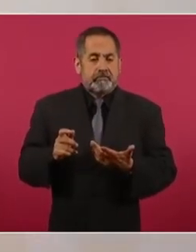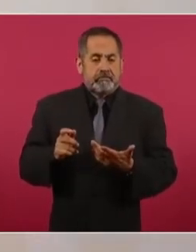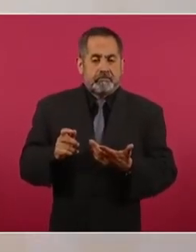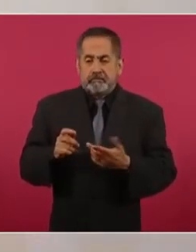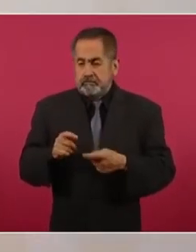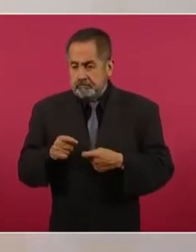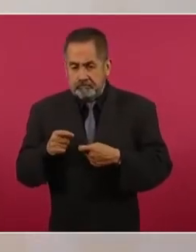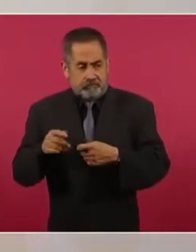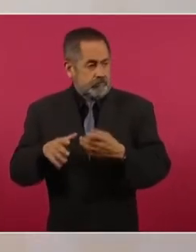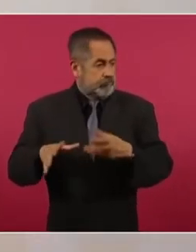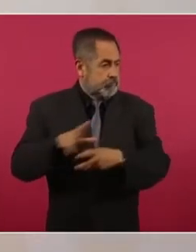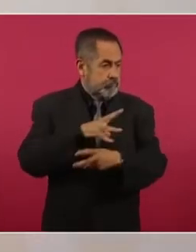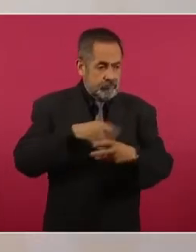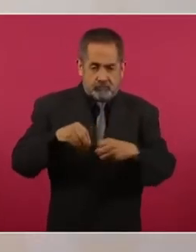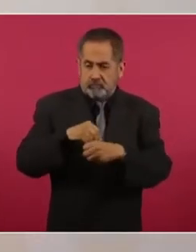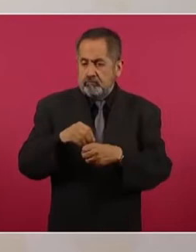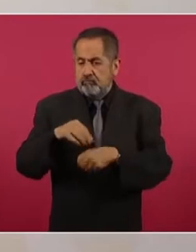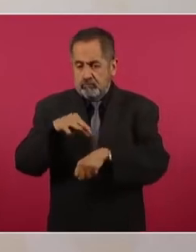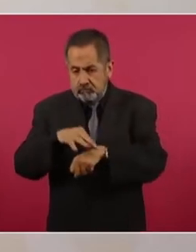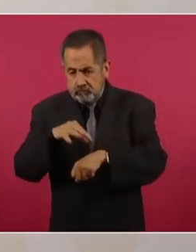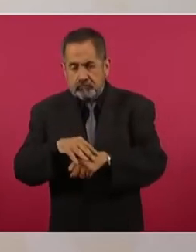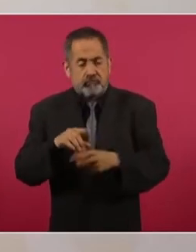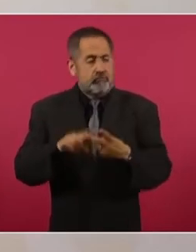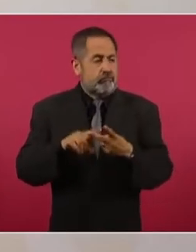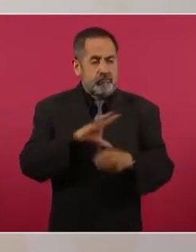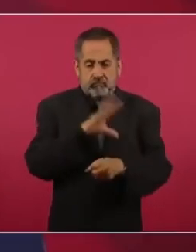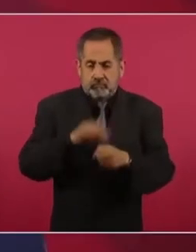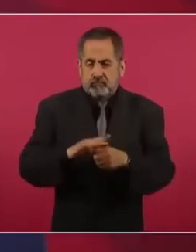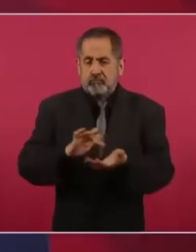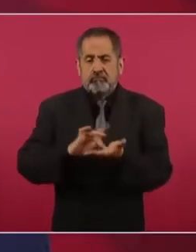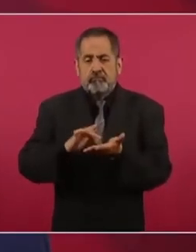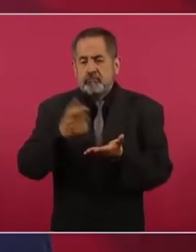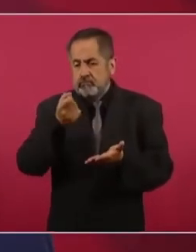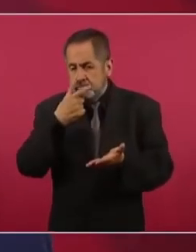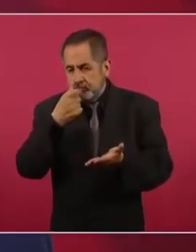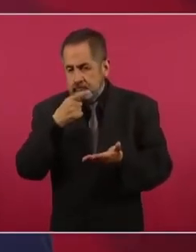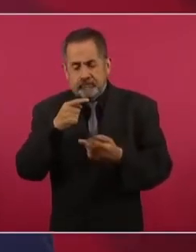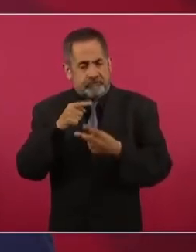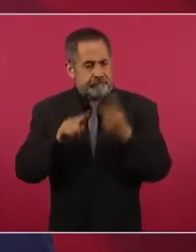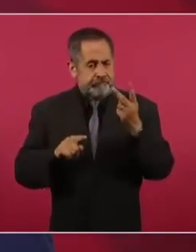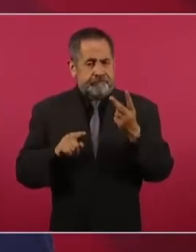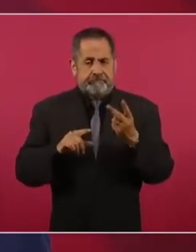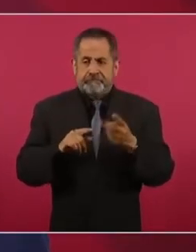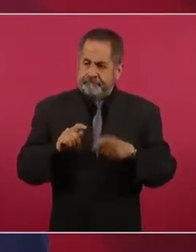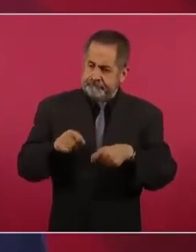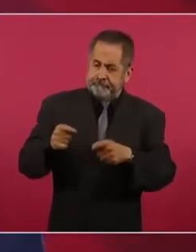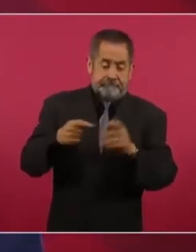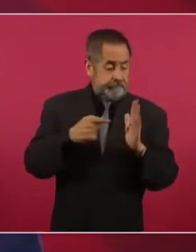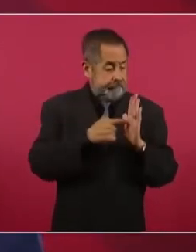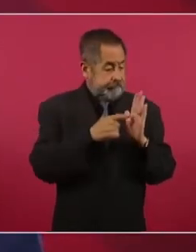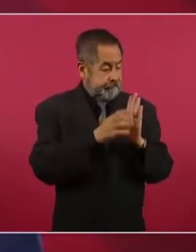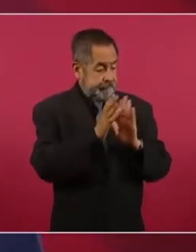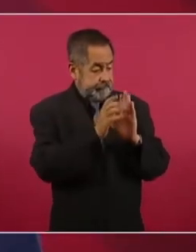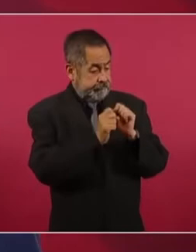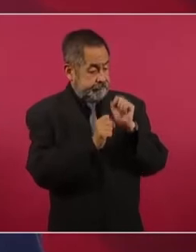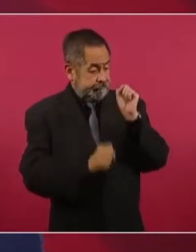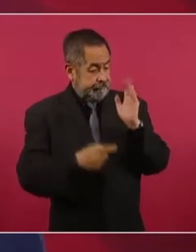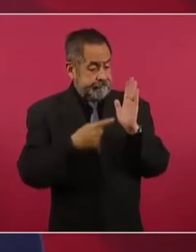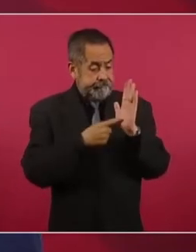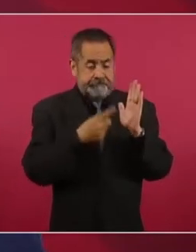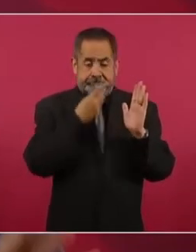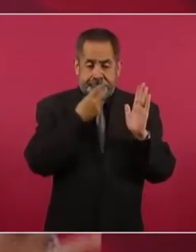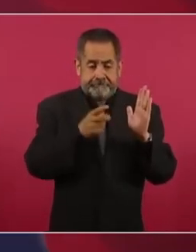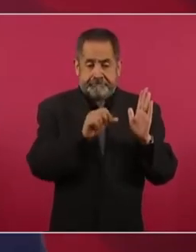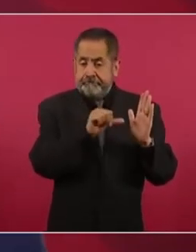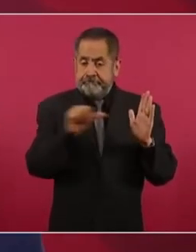faltan los médicos, que no faltan las medicinas, que se garantice el derecho constitucional a la